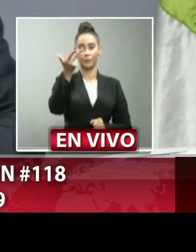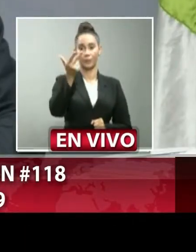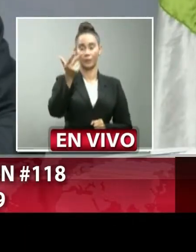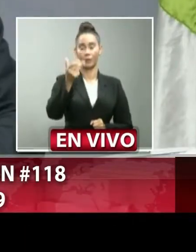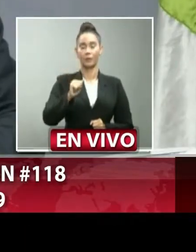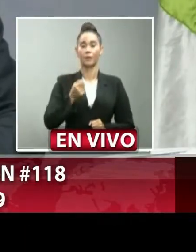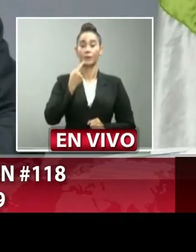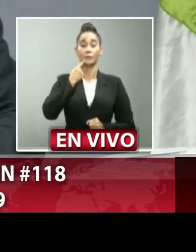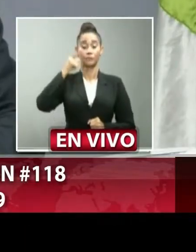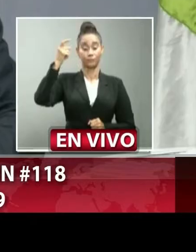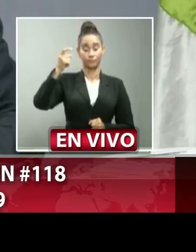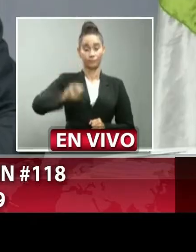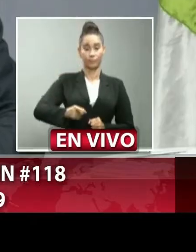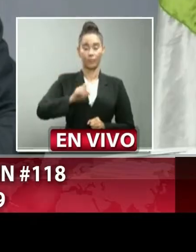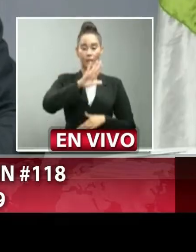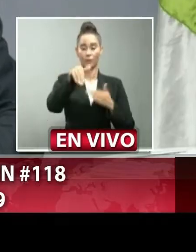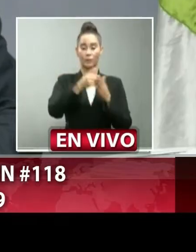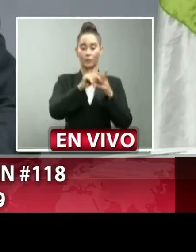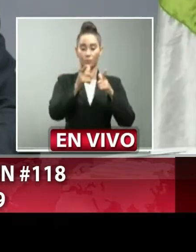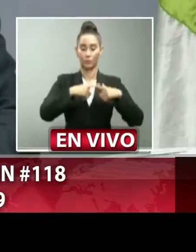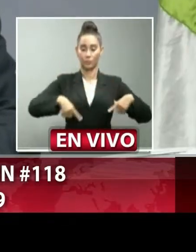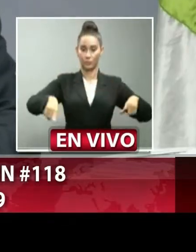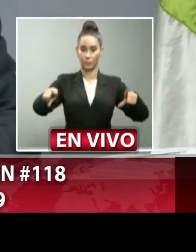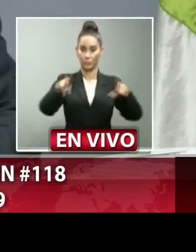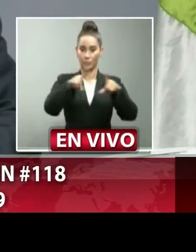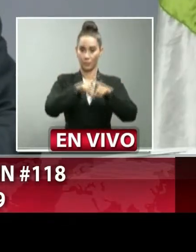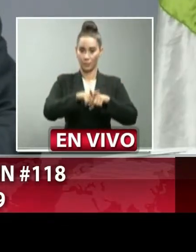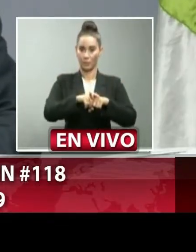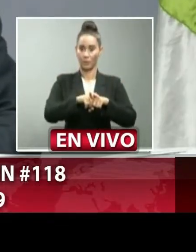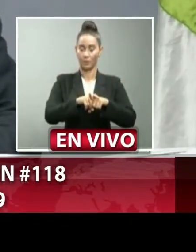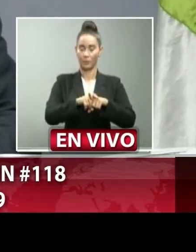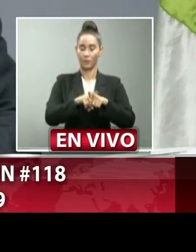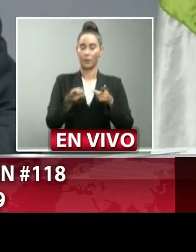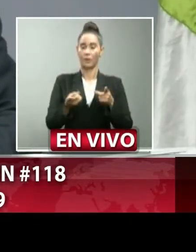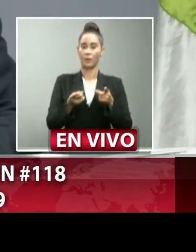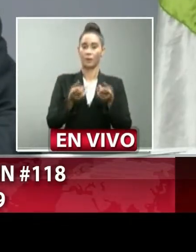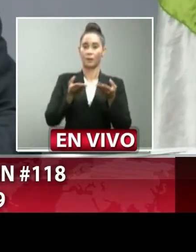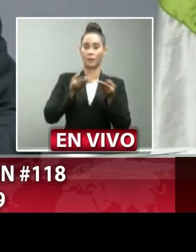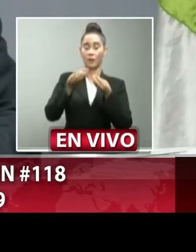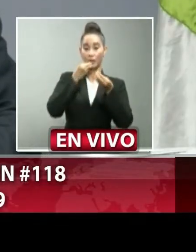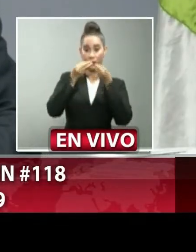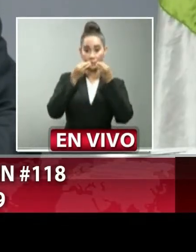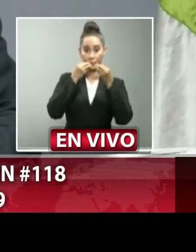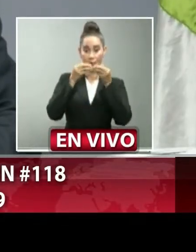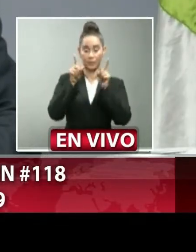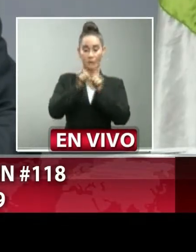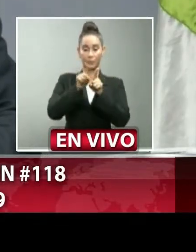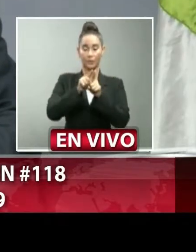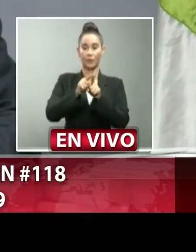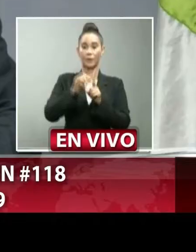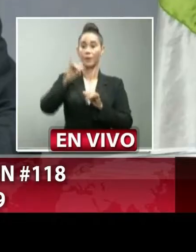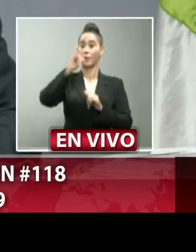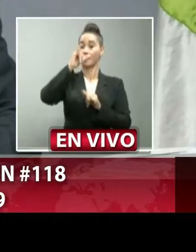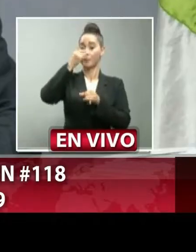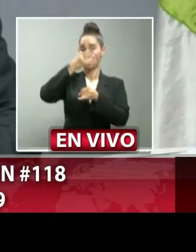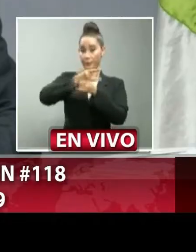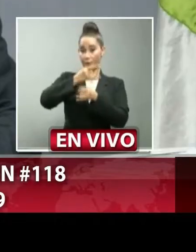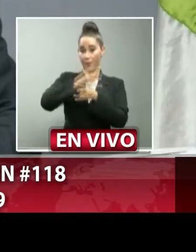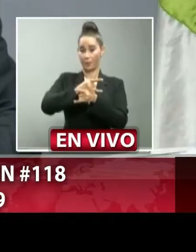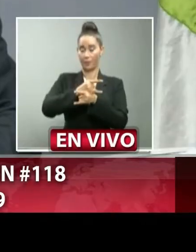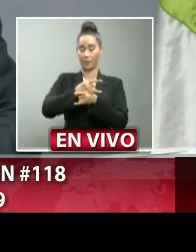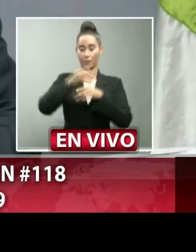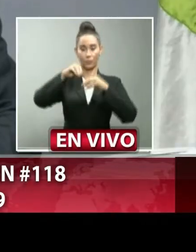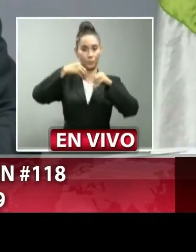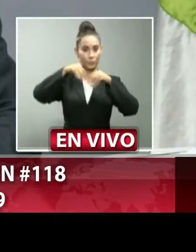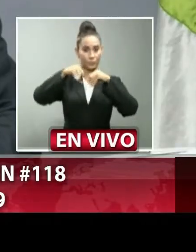se ordena que los establecimientos de expendio al público de alimentos y bebidas alcohólicas del tipo